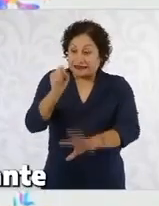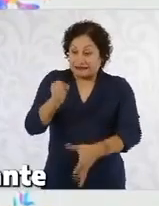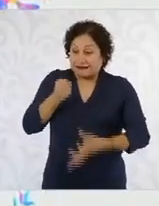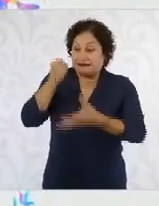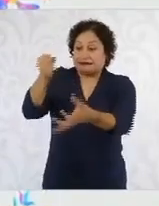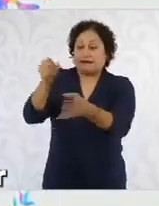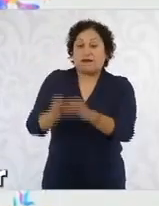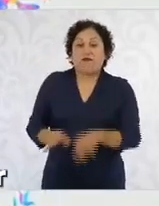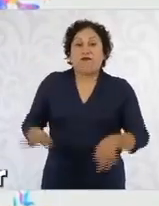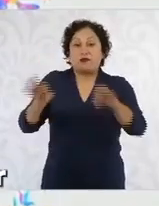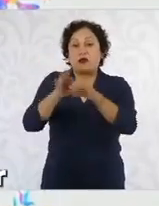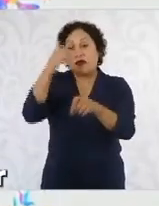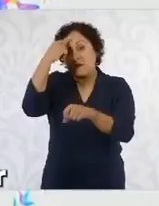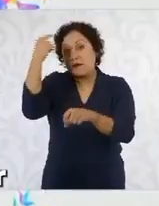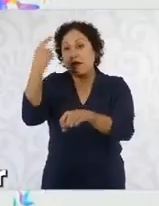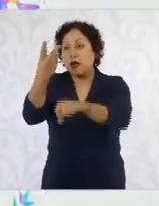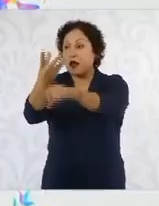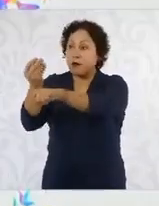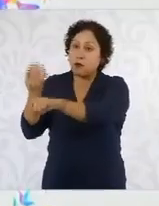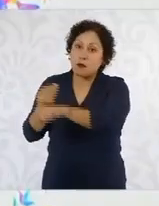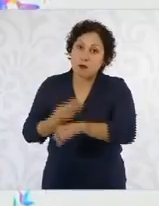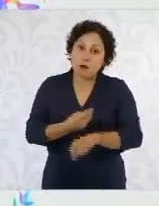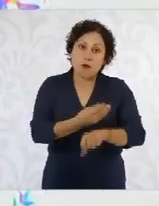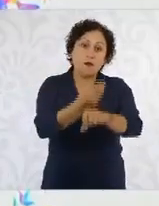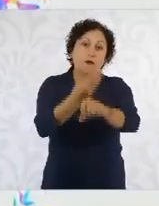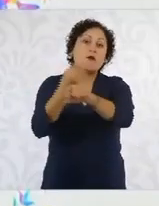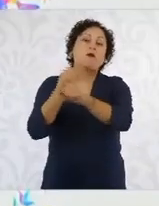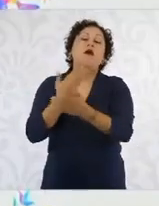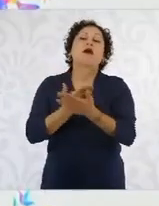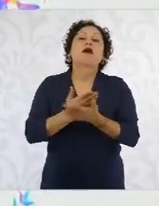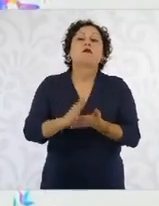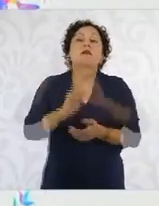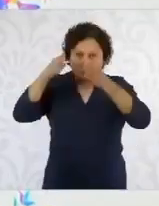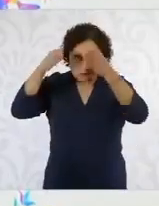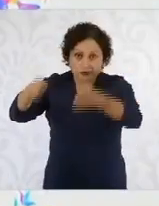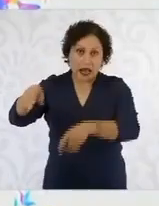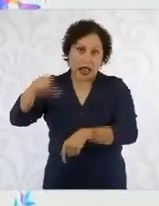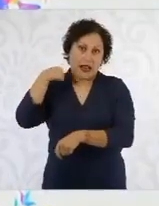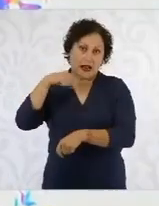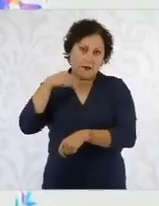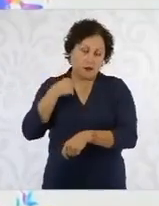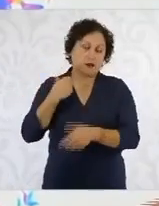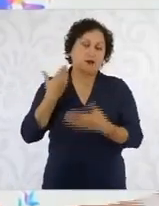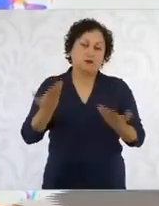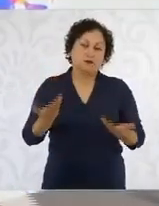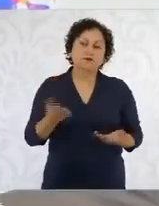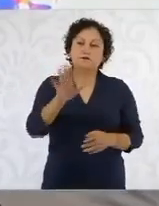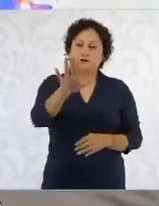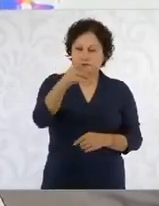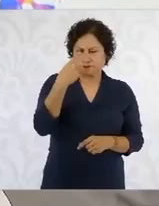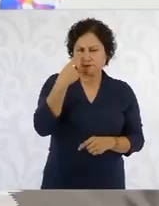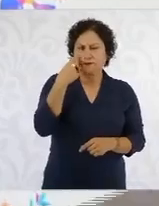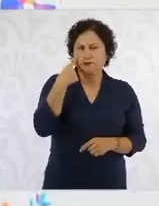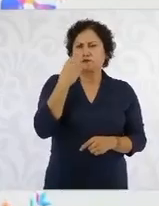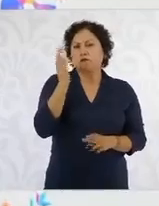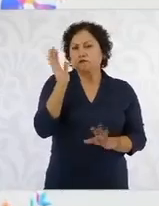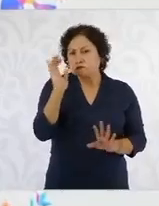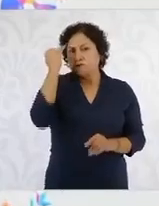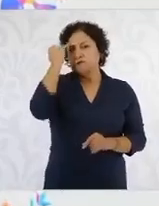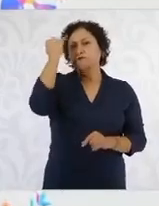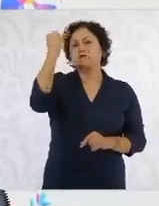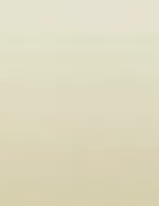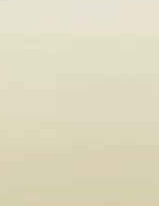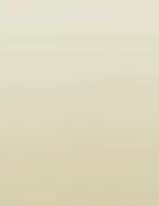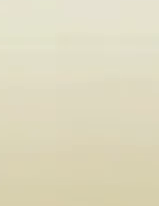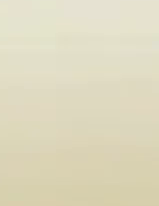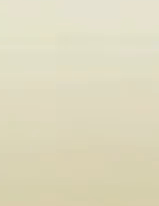importante y además todo lo que se va a hacer en particular para Acapulco. Entonces, lo que podemos hacer es que llamen al número